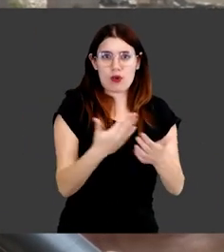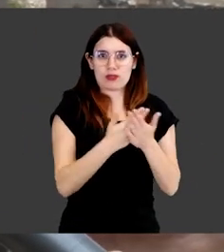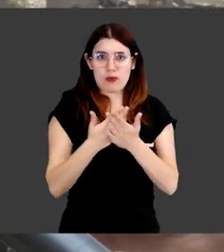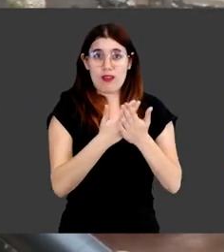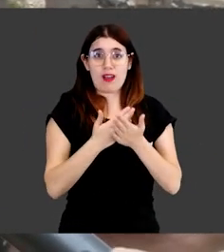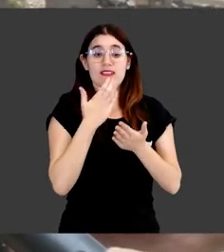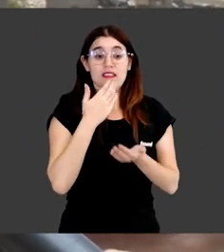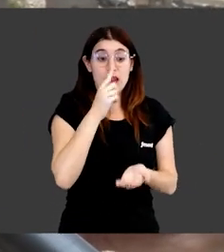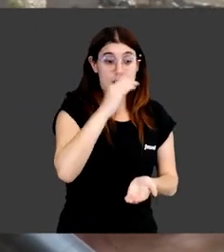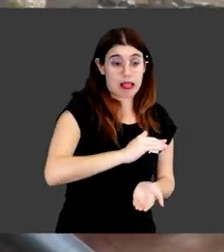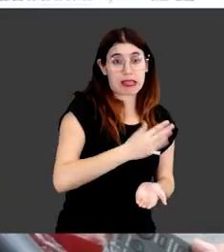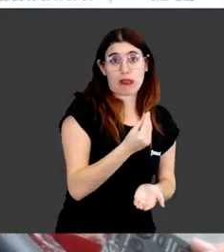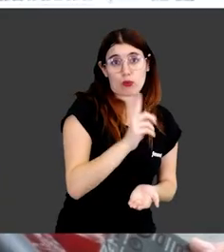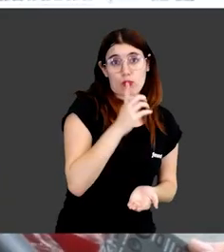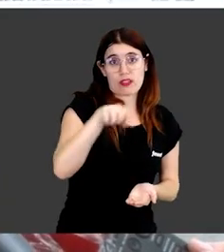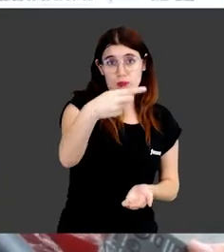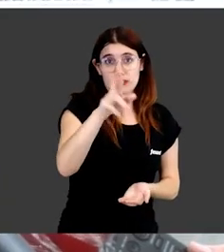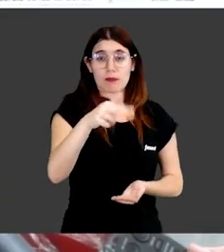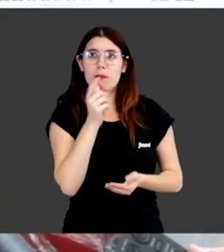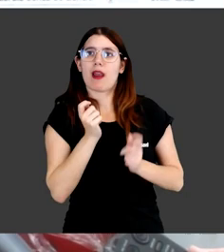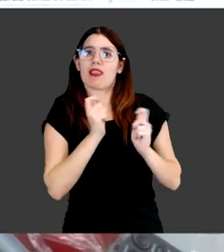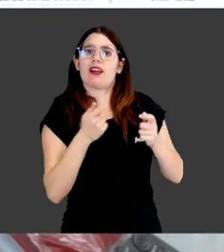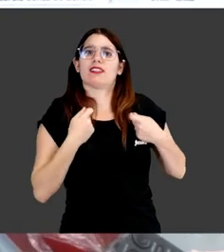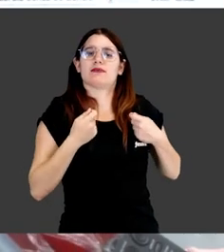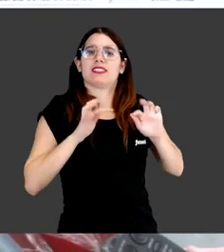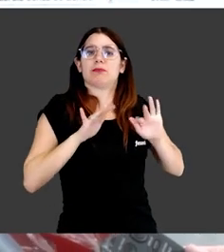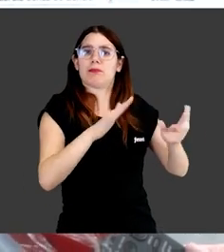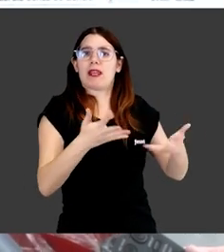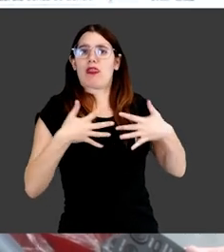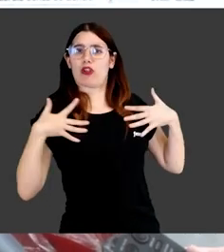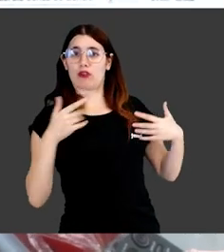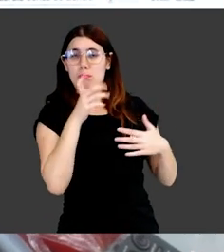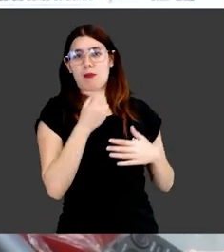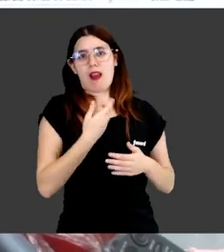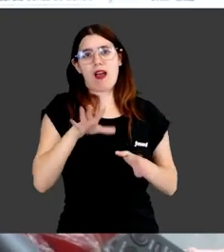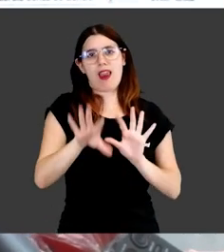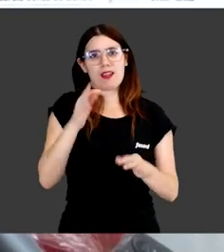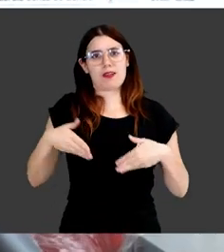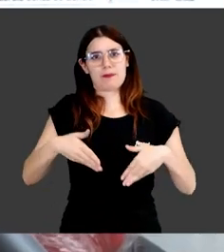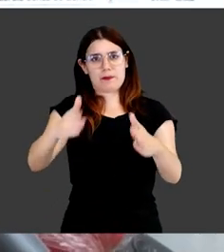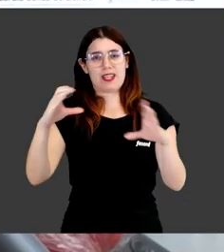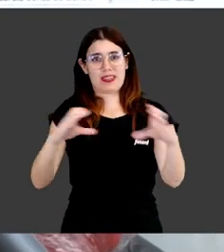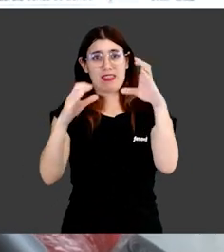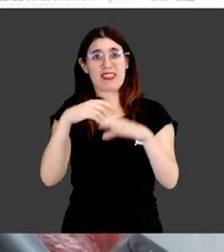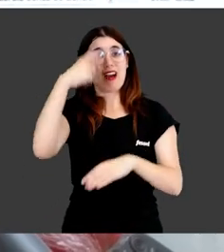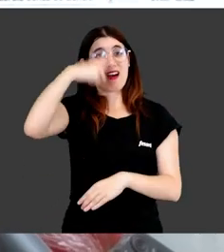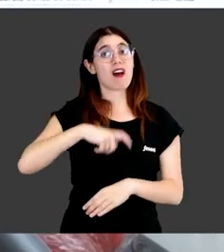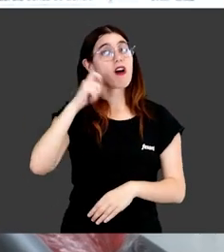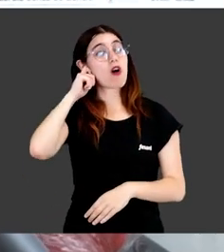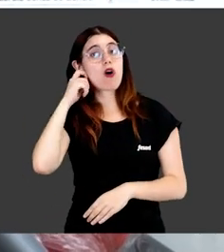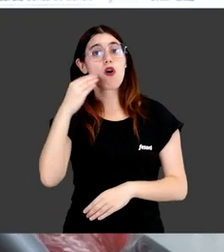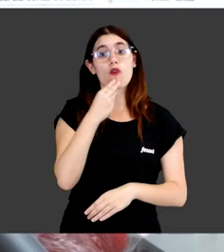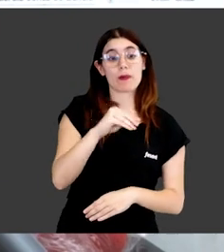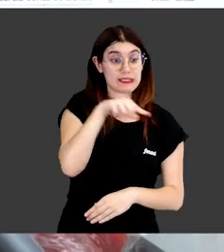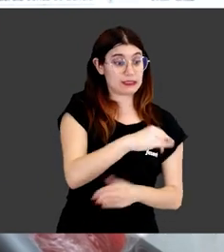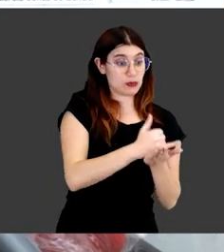estudiar y las que no son tan pequeñas. Para inspirar a chiquetes a triar el camino de la ciencia, a chiques joves de este